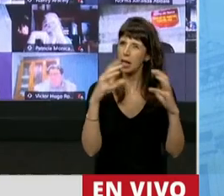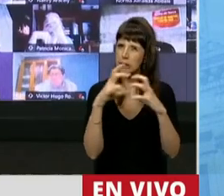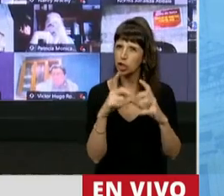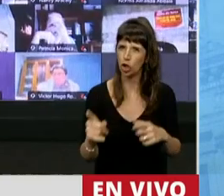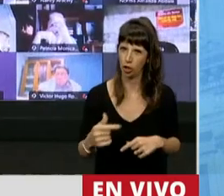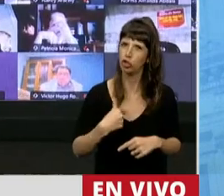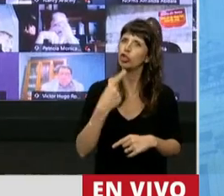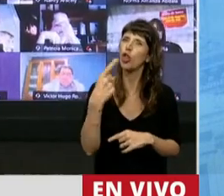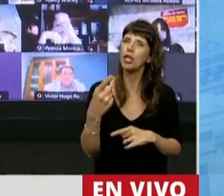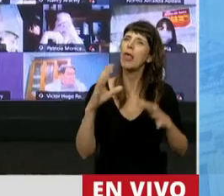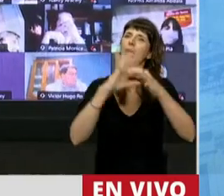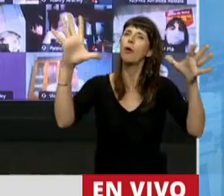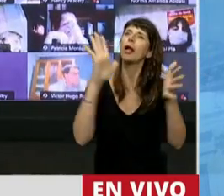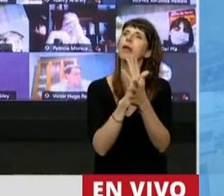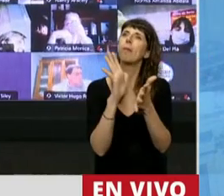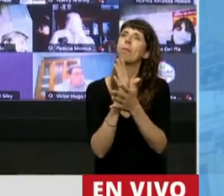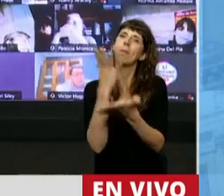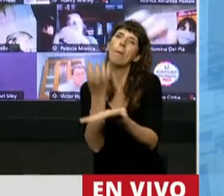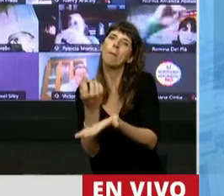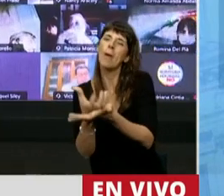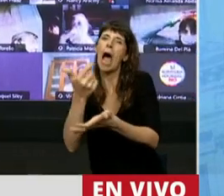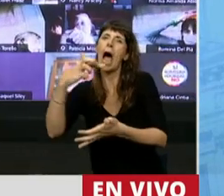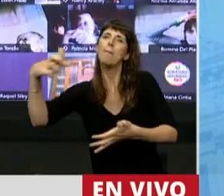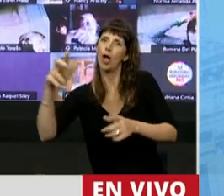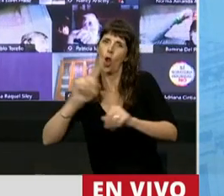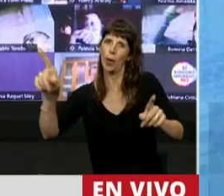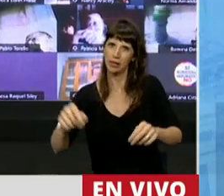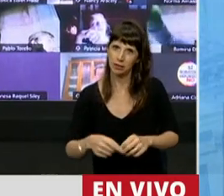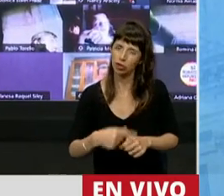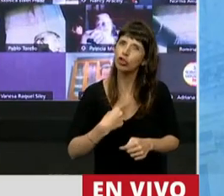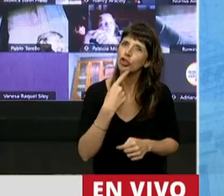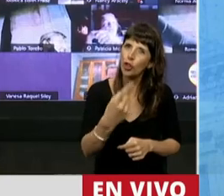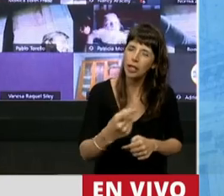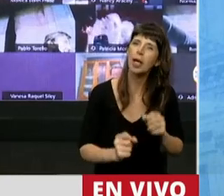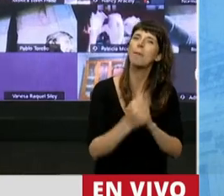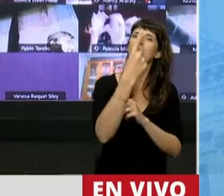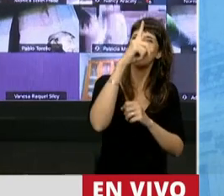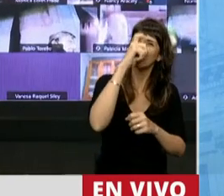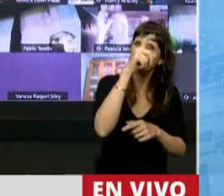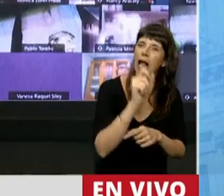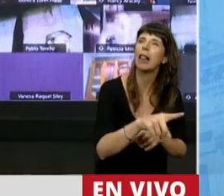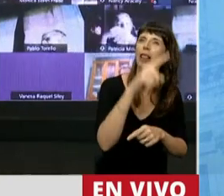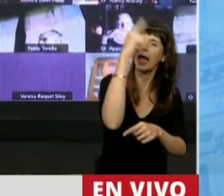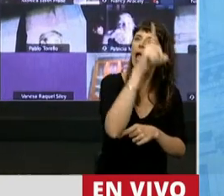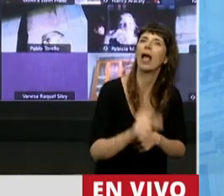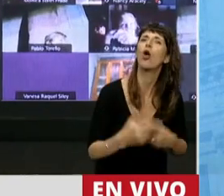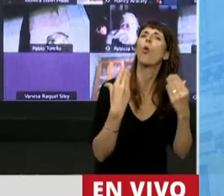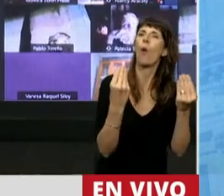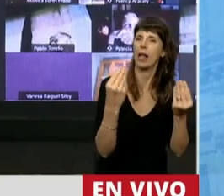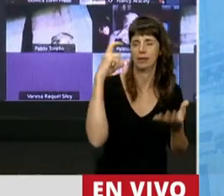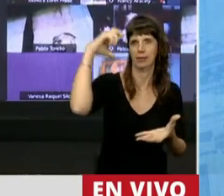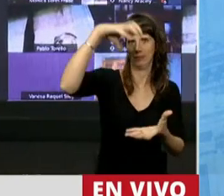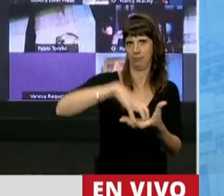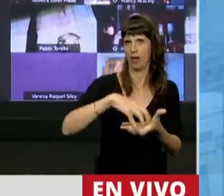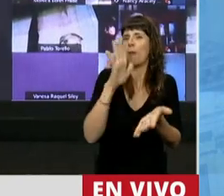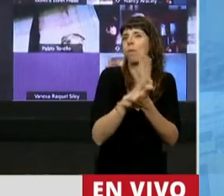es una aplicación, que el principal hospital que tiene la República es el Parlamento y que iban a